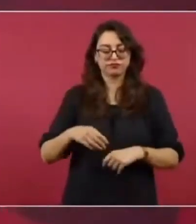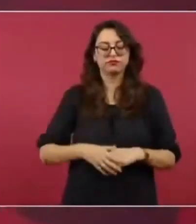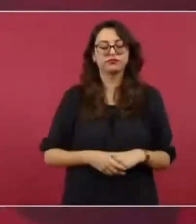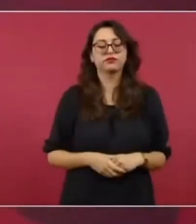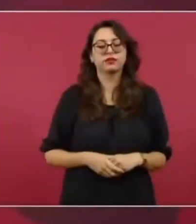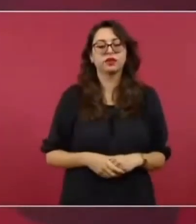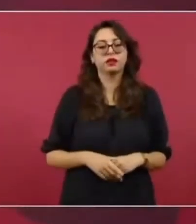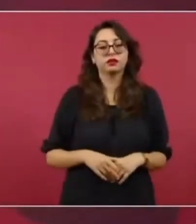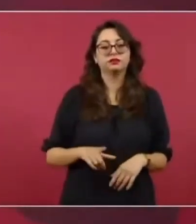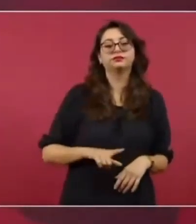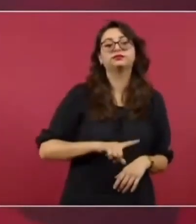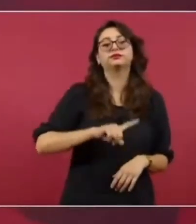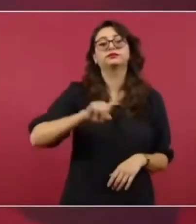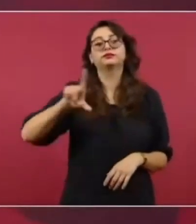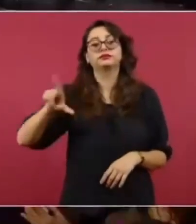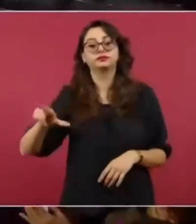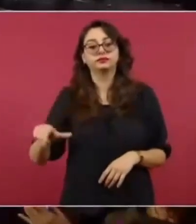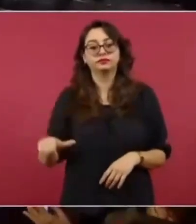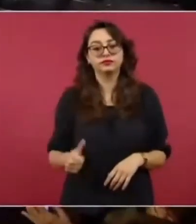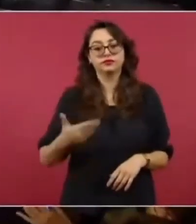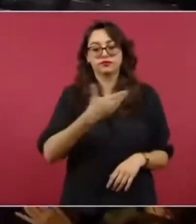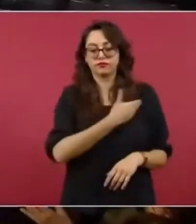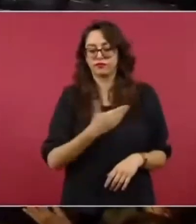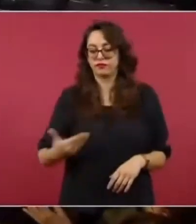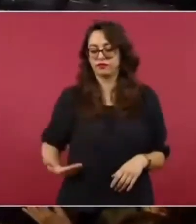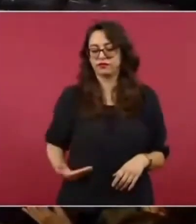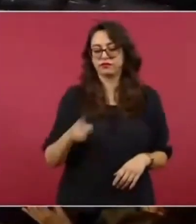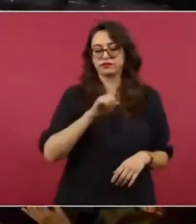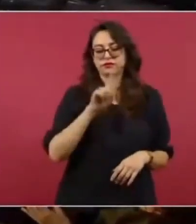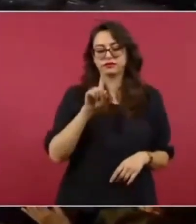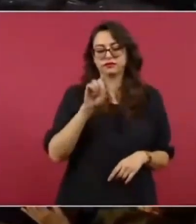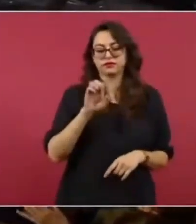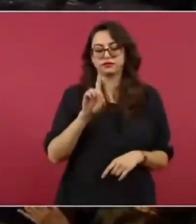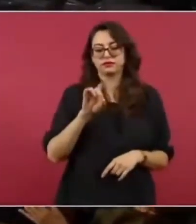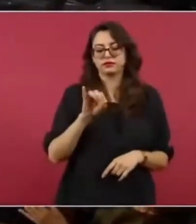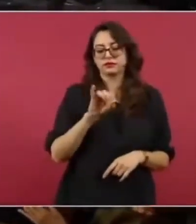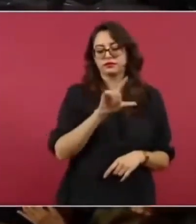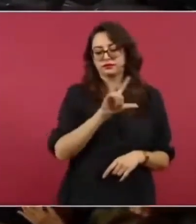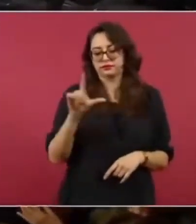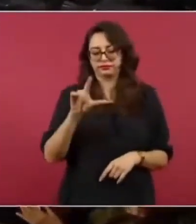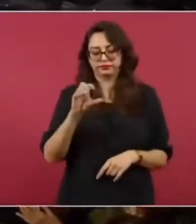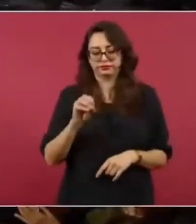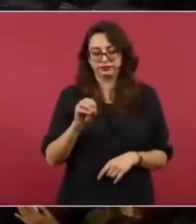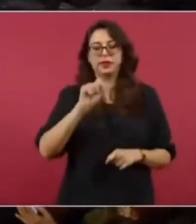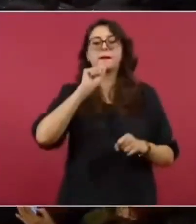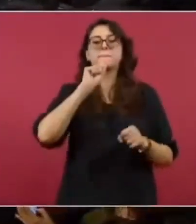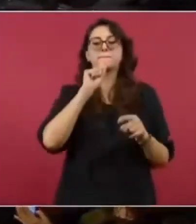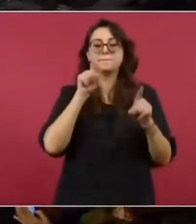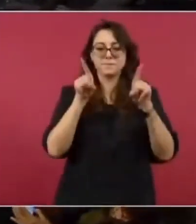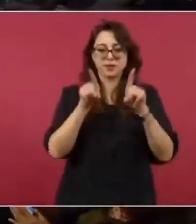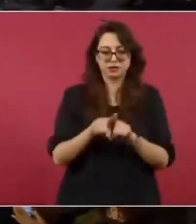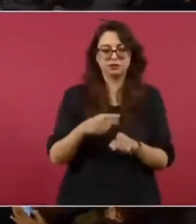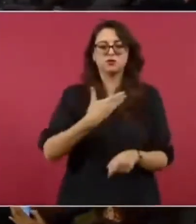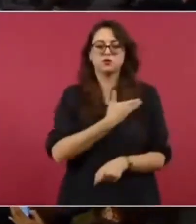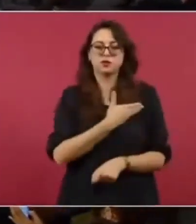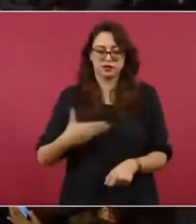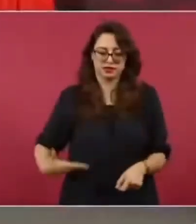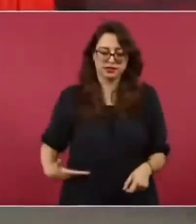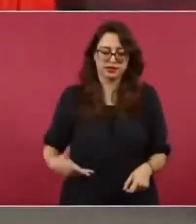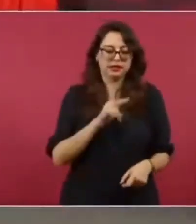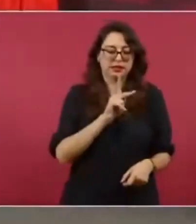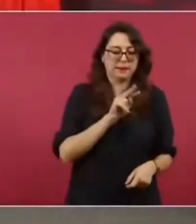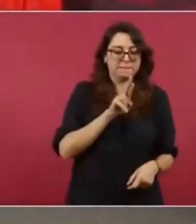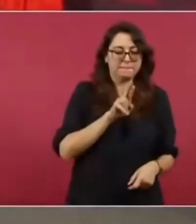pues llegó a entregarle la Procuraduría de Justicia